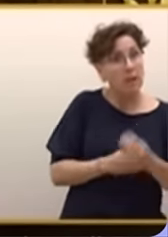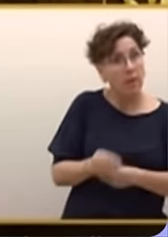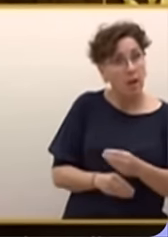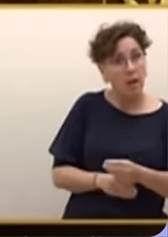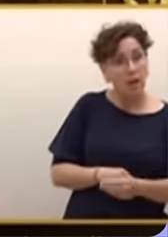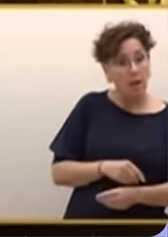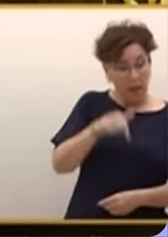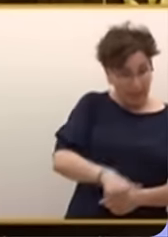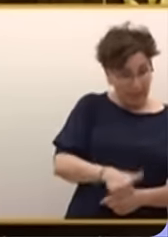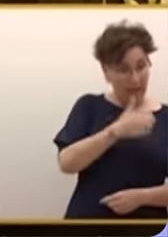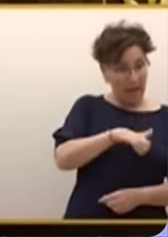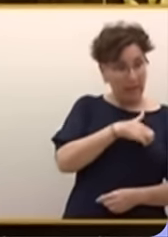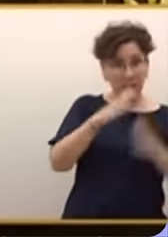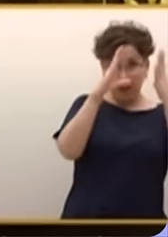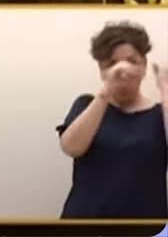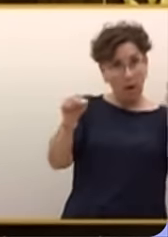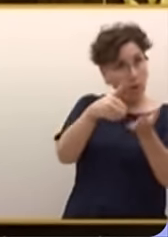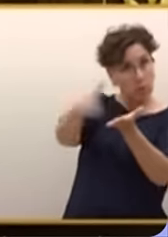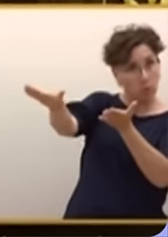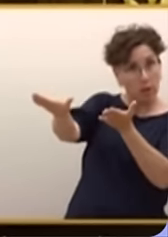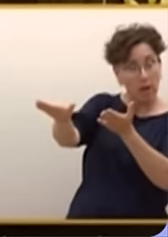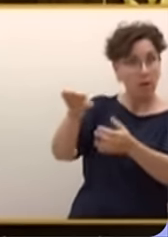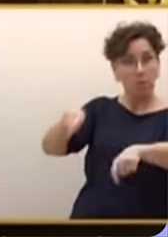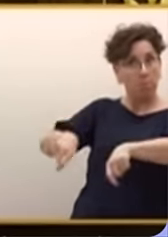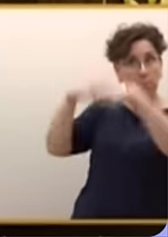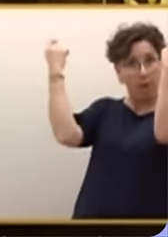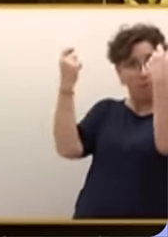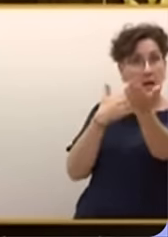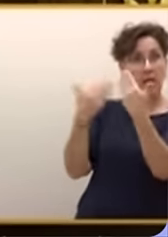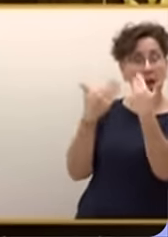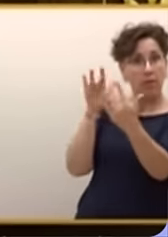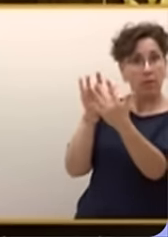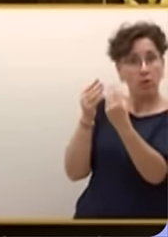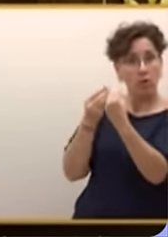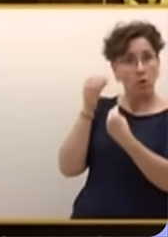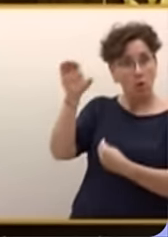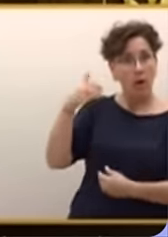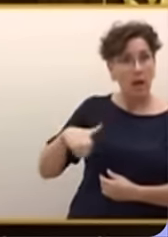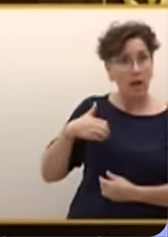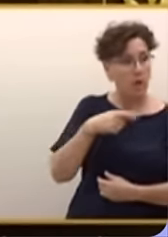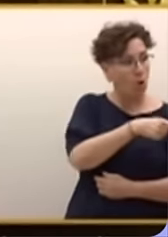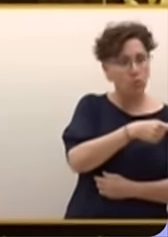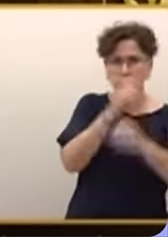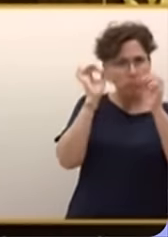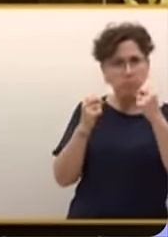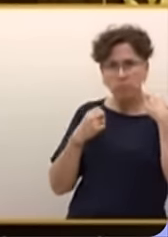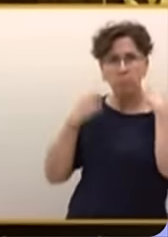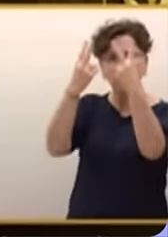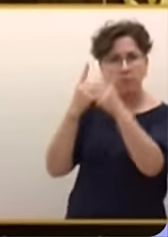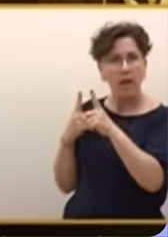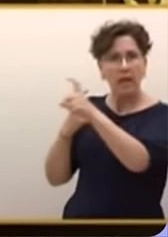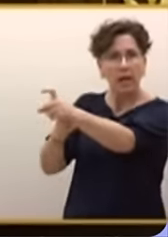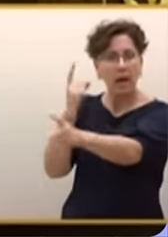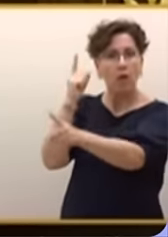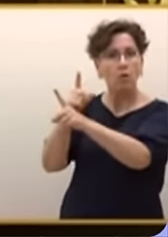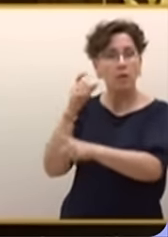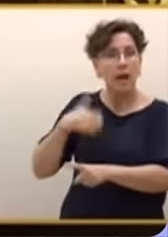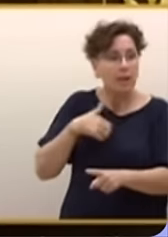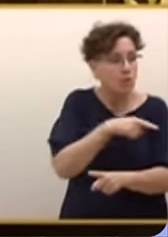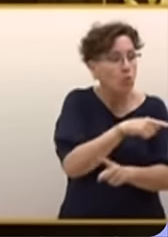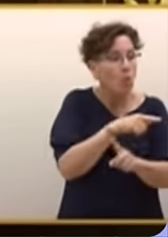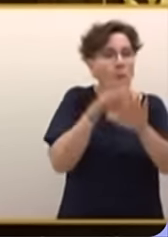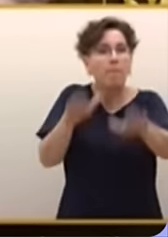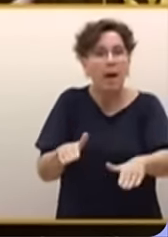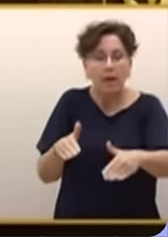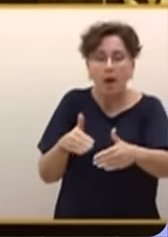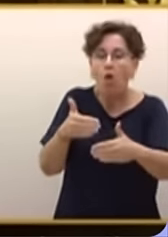embajador de Argentina? ¿Va a romper relaciones diplomáticas con Argentina? ¿O va a declarar usted la guerra argentina? ¿Dónde se va a parar usted? ¿Nos lo puede decir? ¿Cuál es su